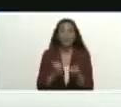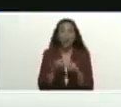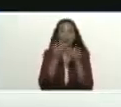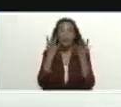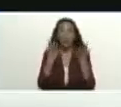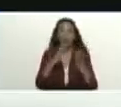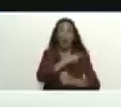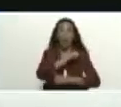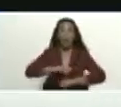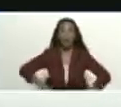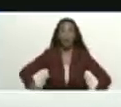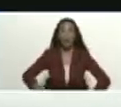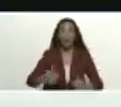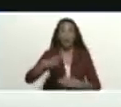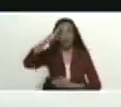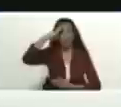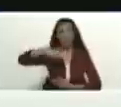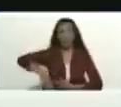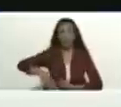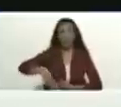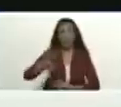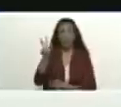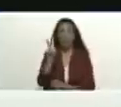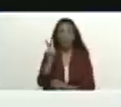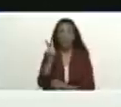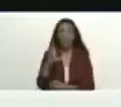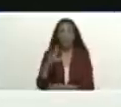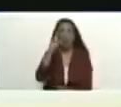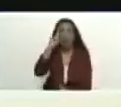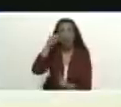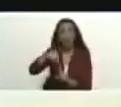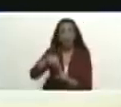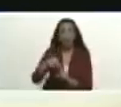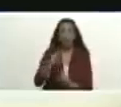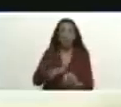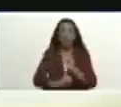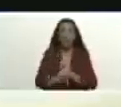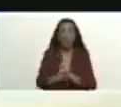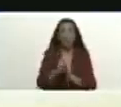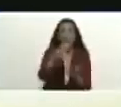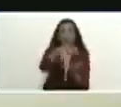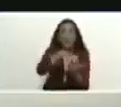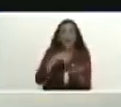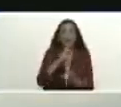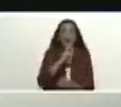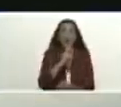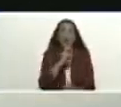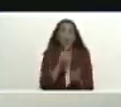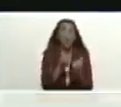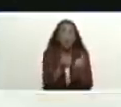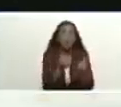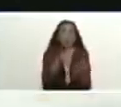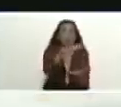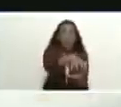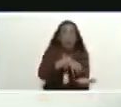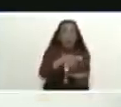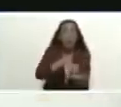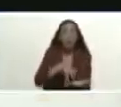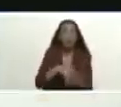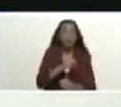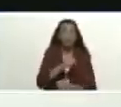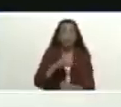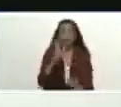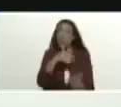fuerza armada nacional bolivariana contra la minería ilegal contra la criminalidad